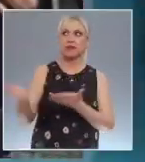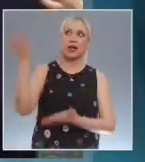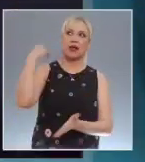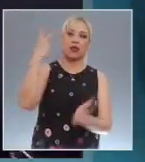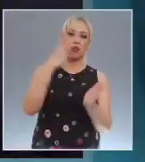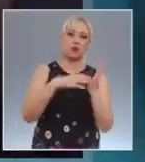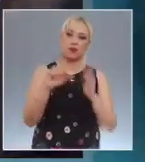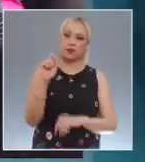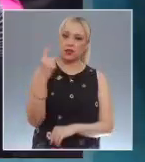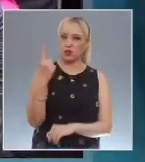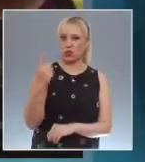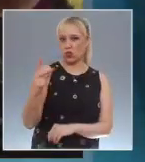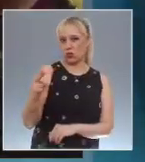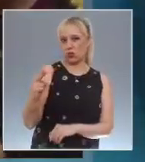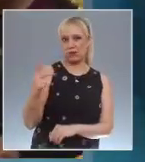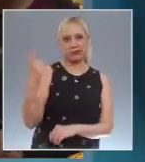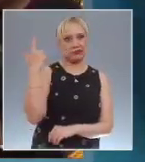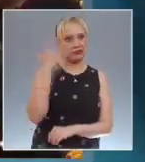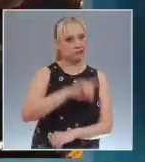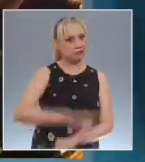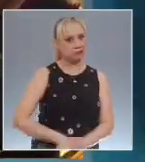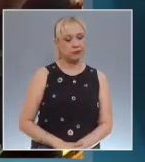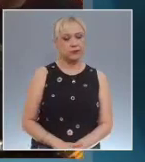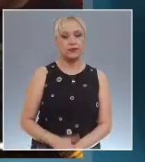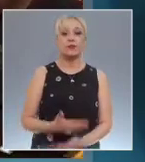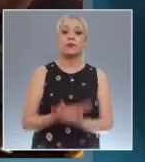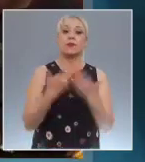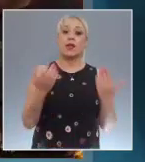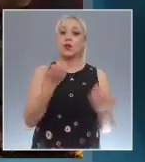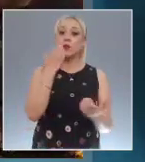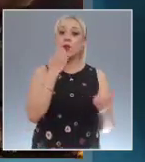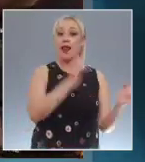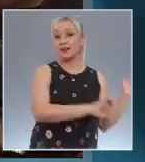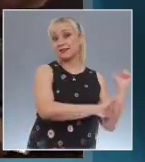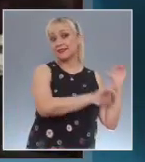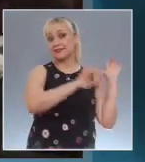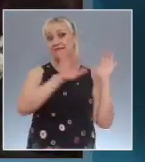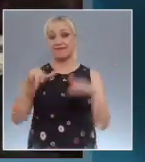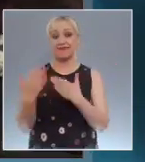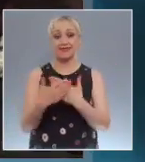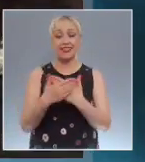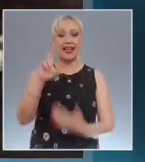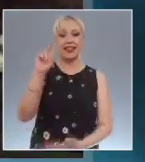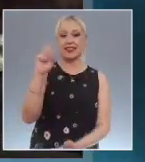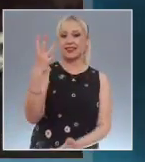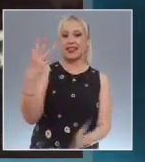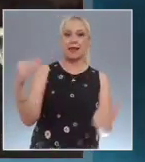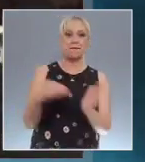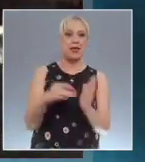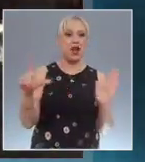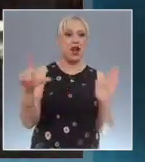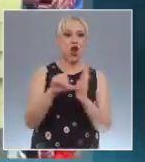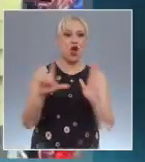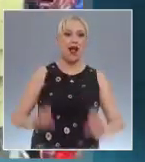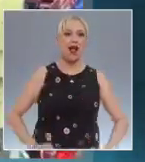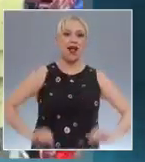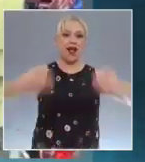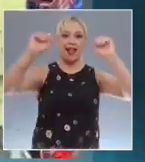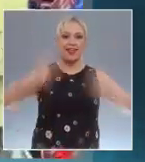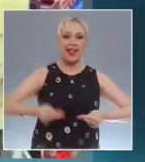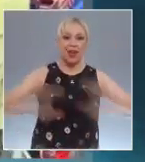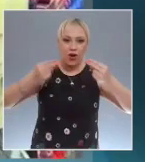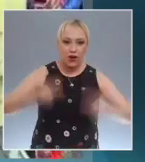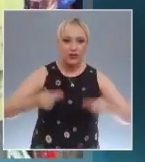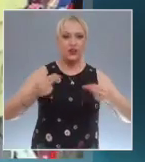El regreso a clases beneficiará a más de 33 mil comercios establecidos y tiendas de autoservicio en la capital.